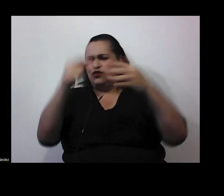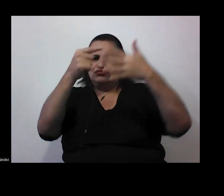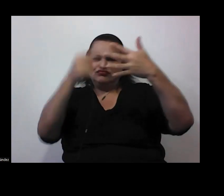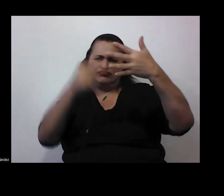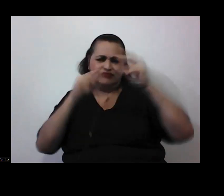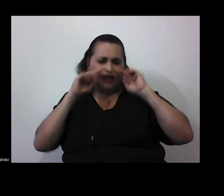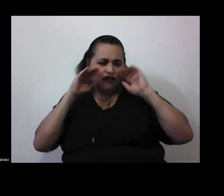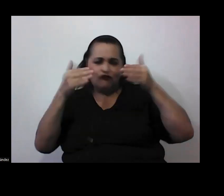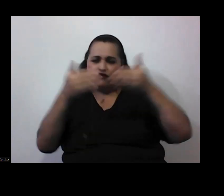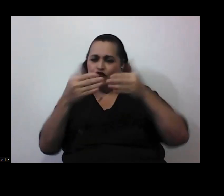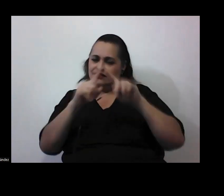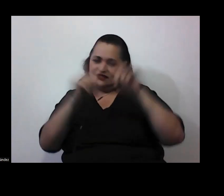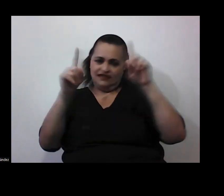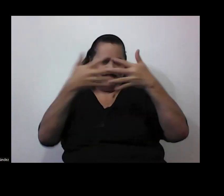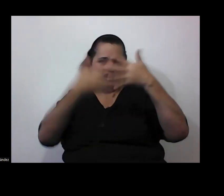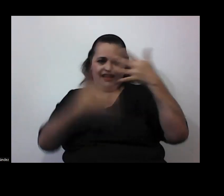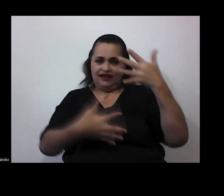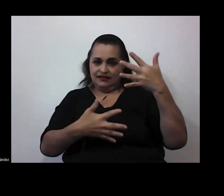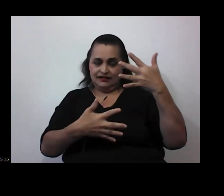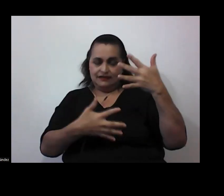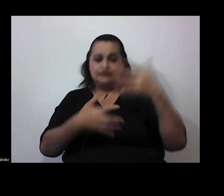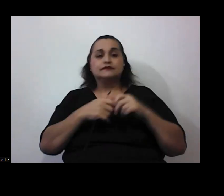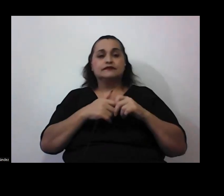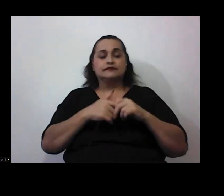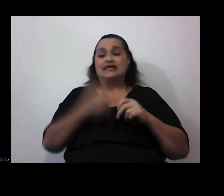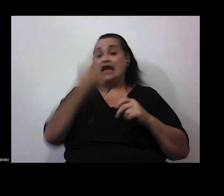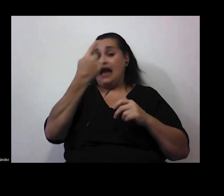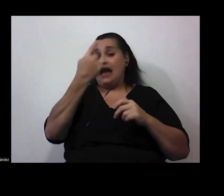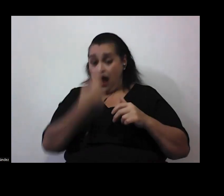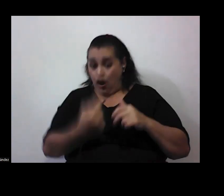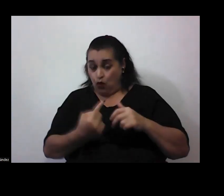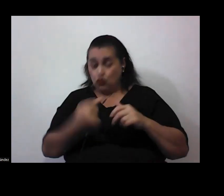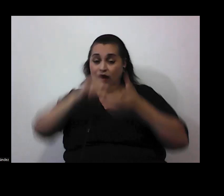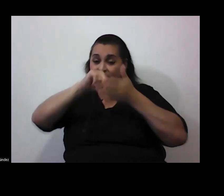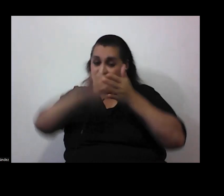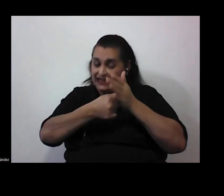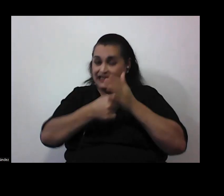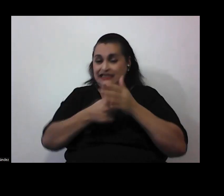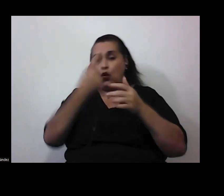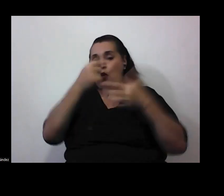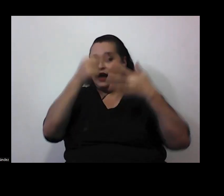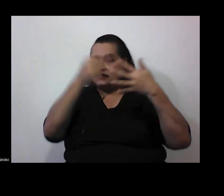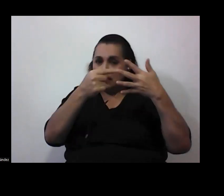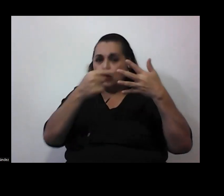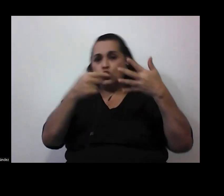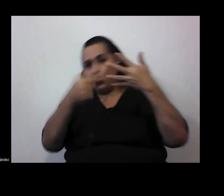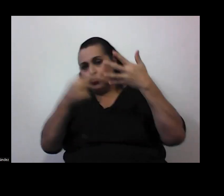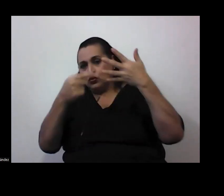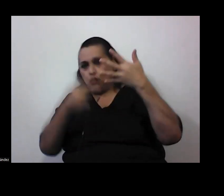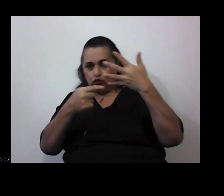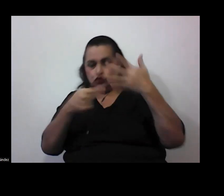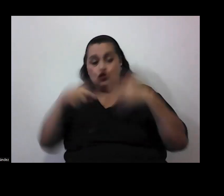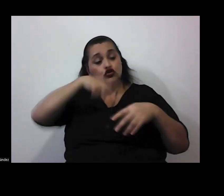hay infinidad de enfoques cada uno de los cuales enfatiza uno u otro aspecto nosotros intentamos una